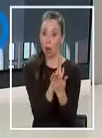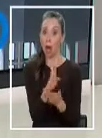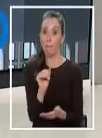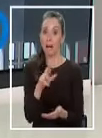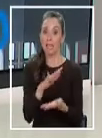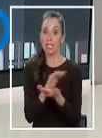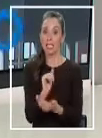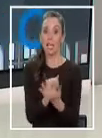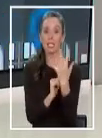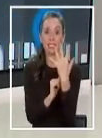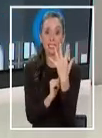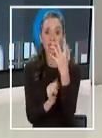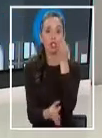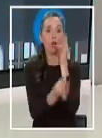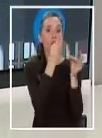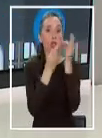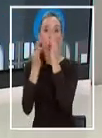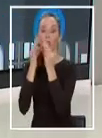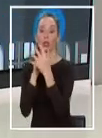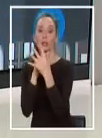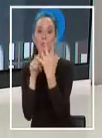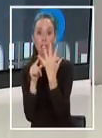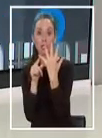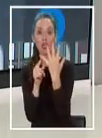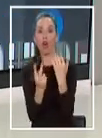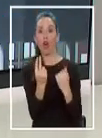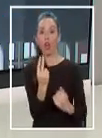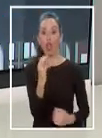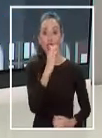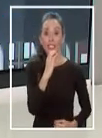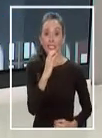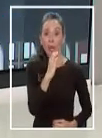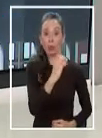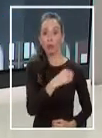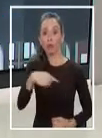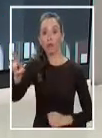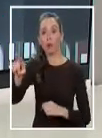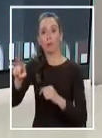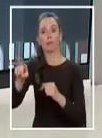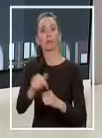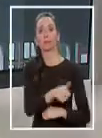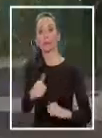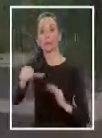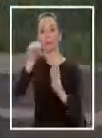Lobarnechea hay 5 contagios, por lo cual 12 cursos están en cuarentena.